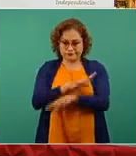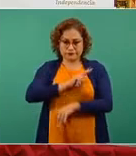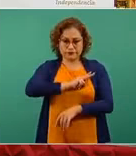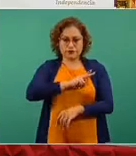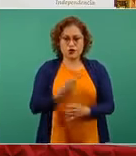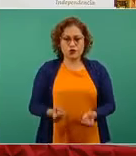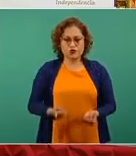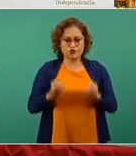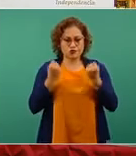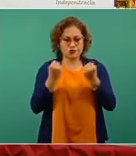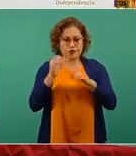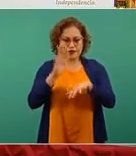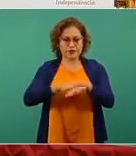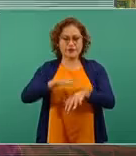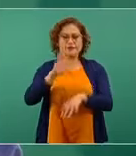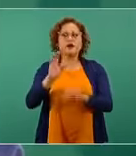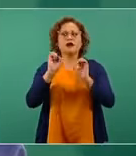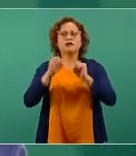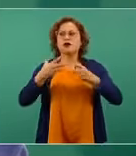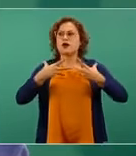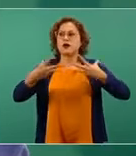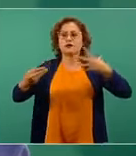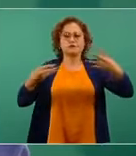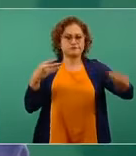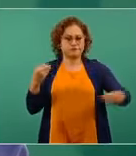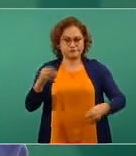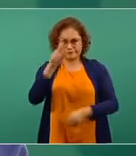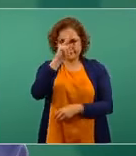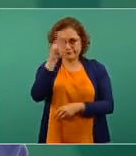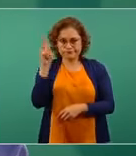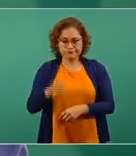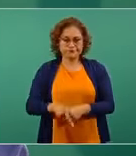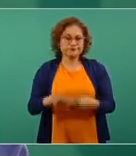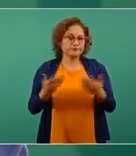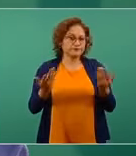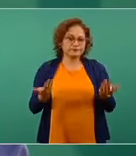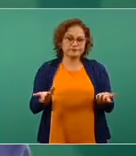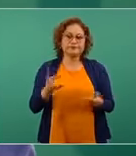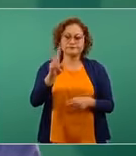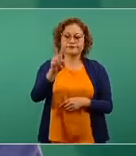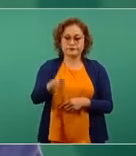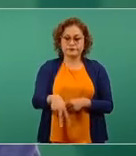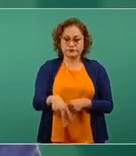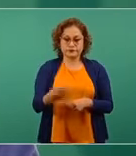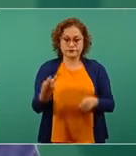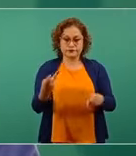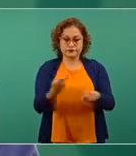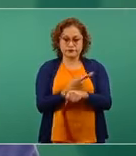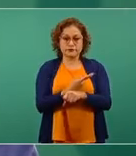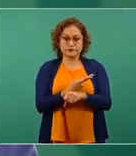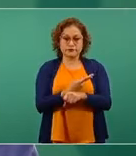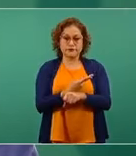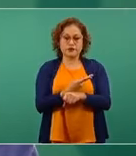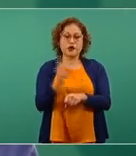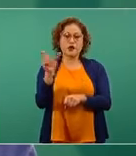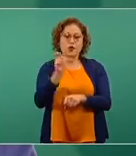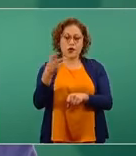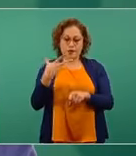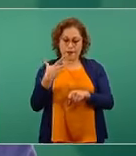más transmisibles, más virulentas, ciertamente, en la medida en que persistan los contagios,